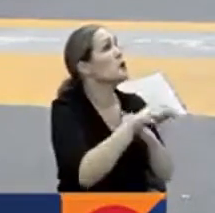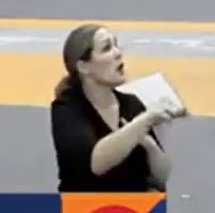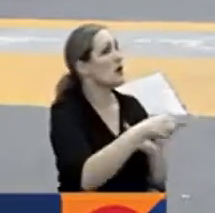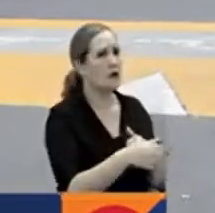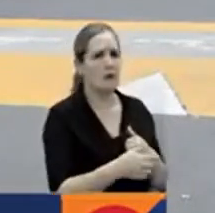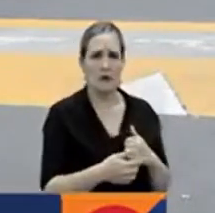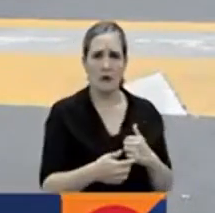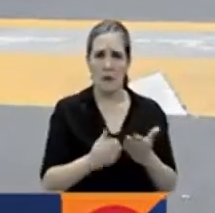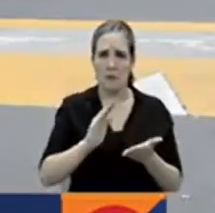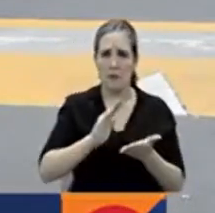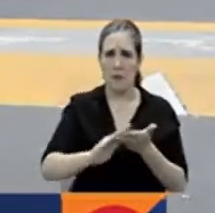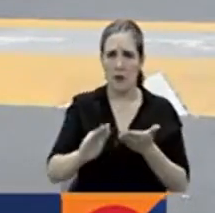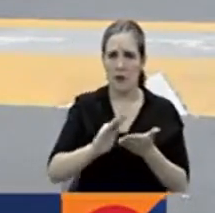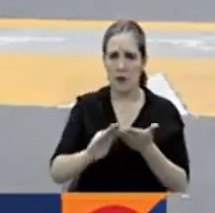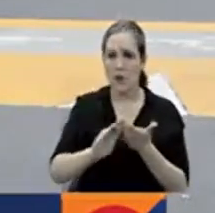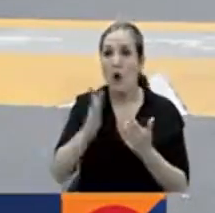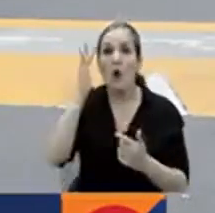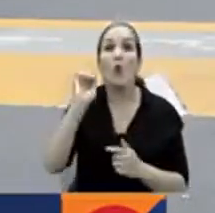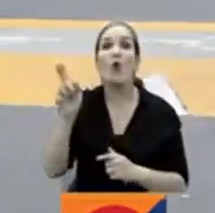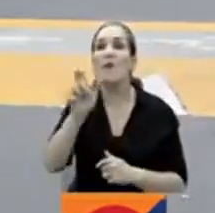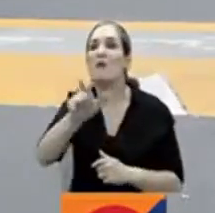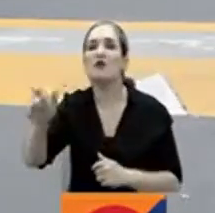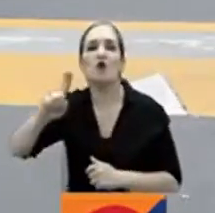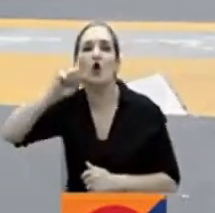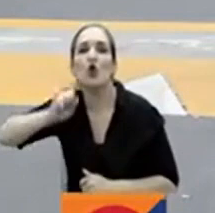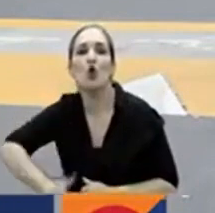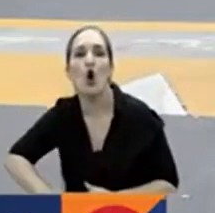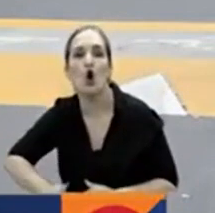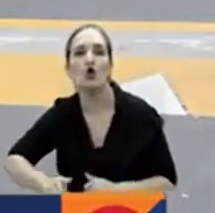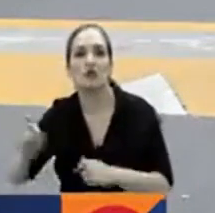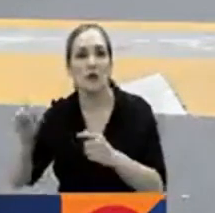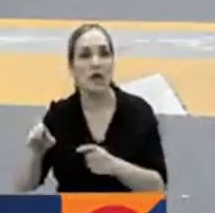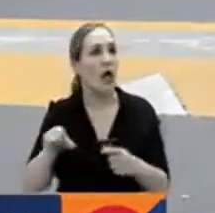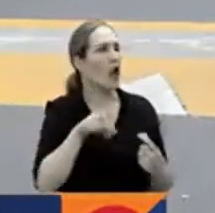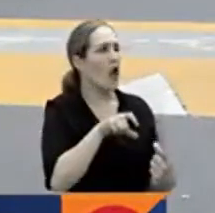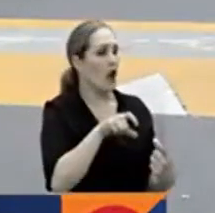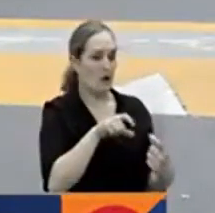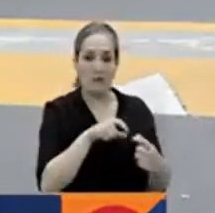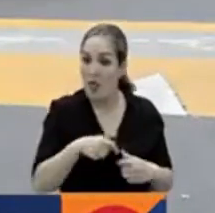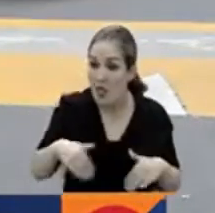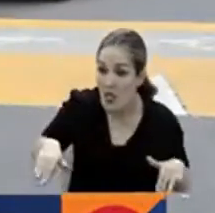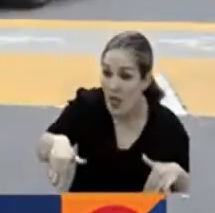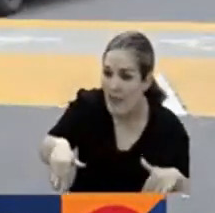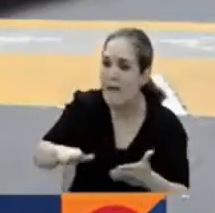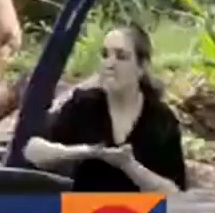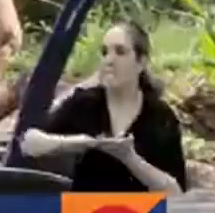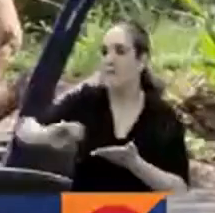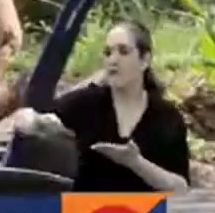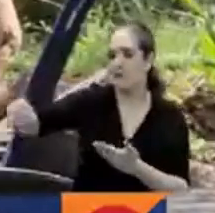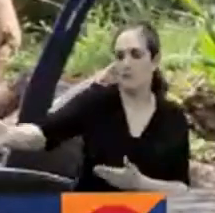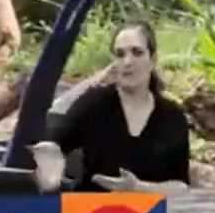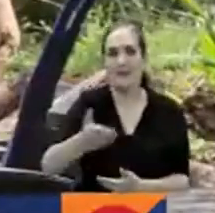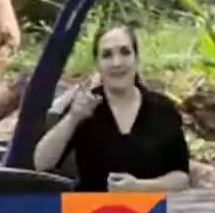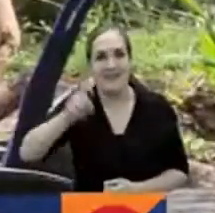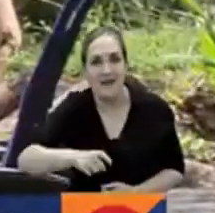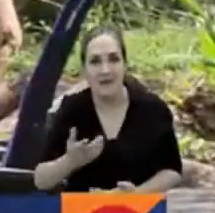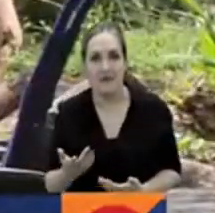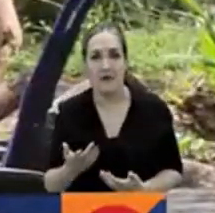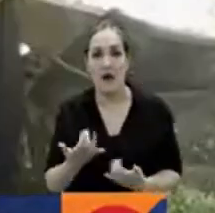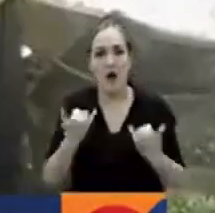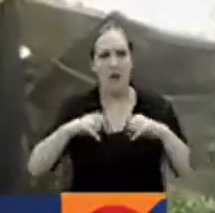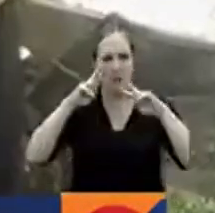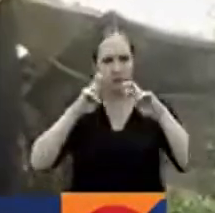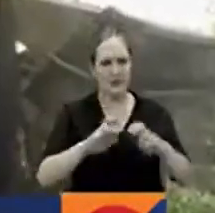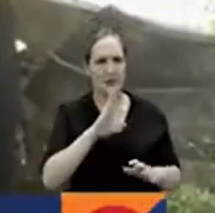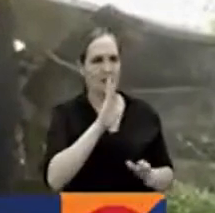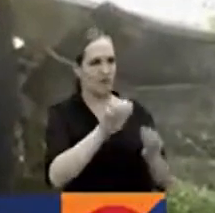poblados urbanos, cuando vayan a ingresar a las variedades y corregimientos, tengan que pedir permiso para ingresar. Según investigadores, alias